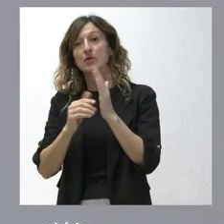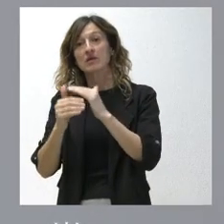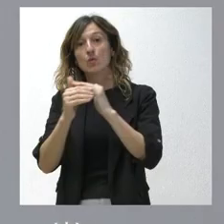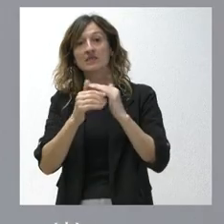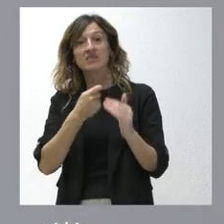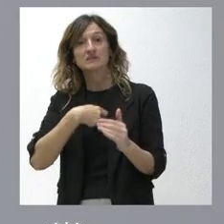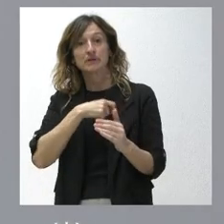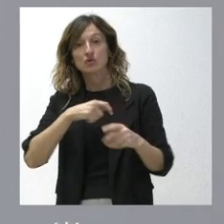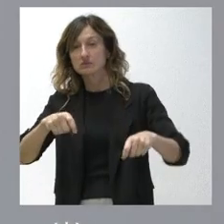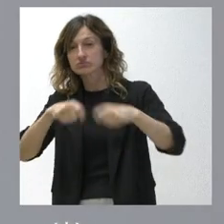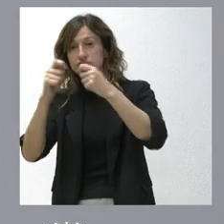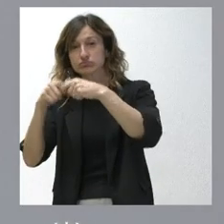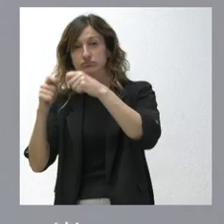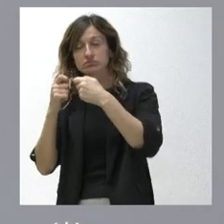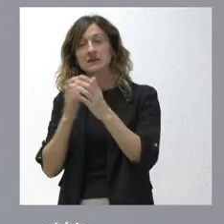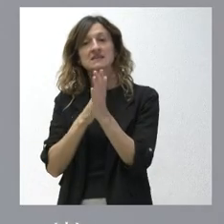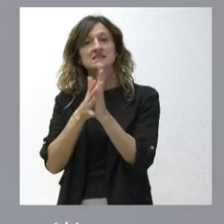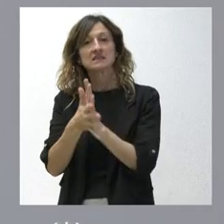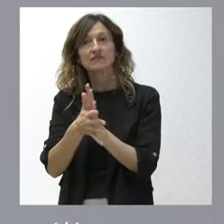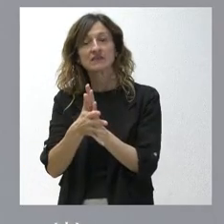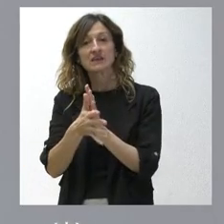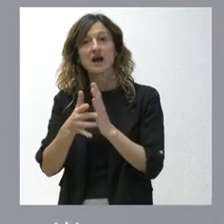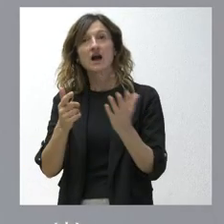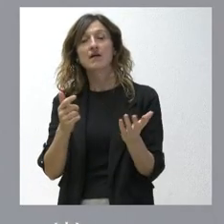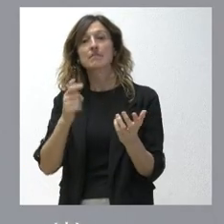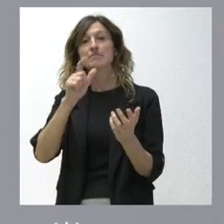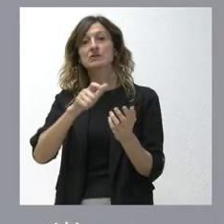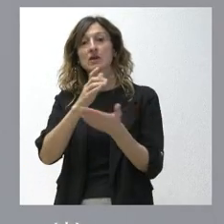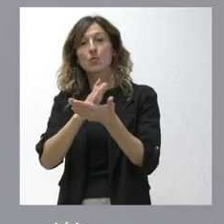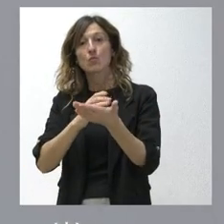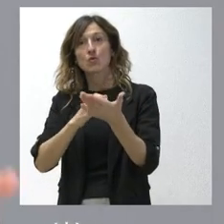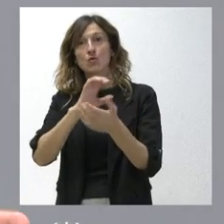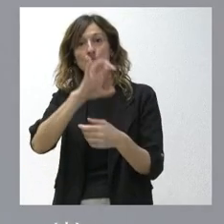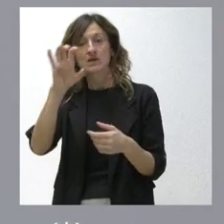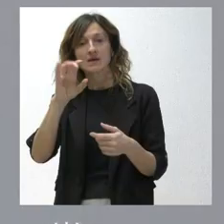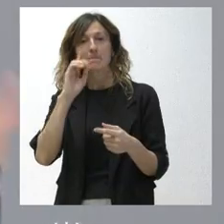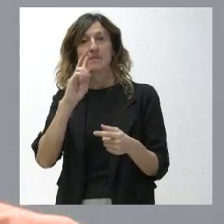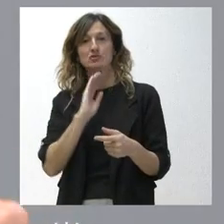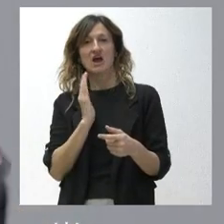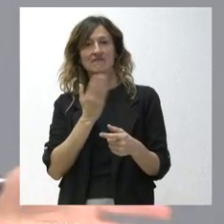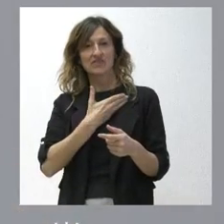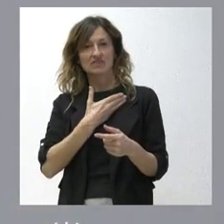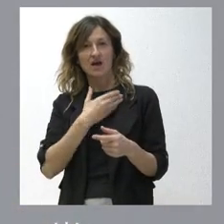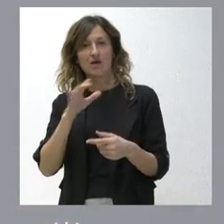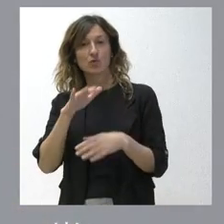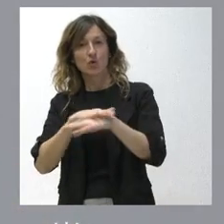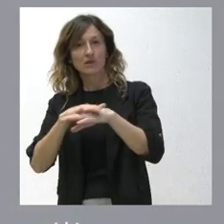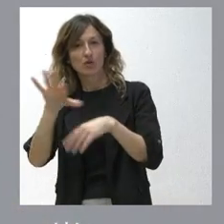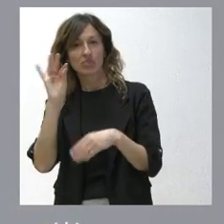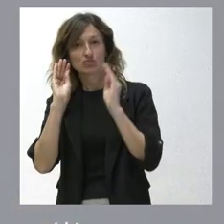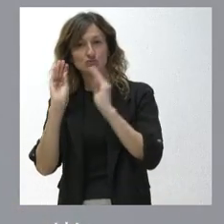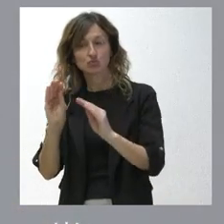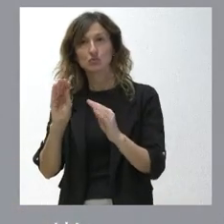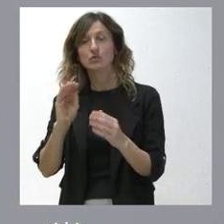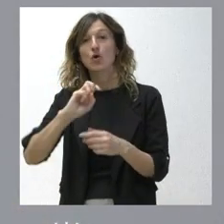españoles y permitiría, lógicamente, que el conjunto de las comunidades autónomas que nos vemos perjudicadas por esta decisión del Gobierno haya